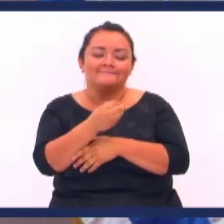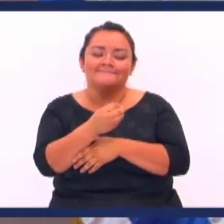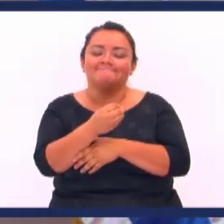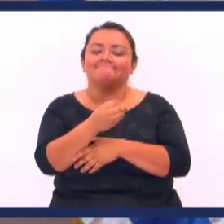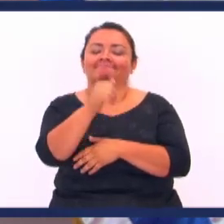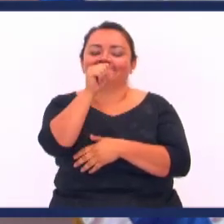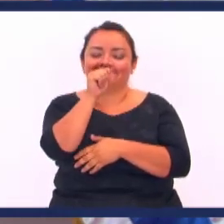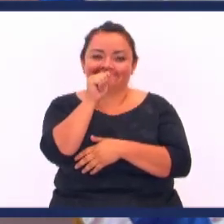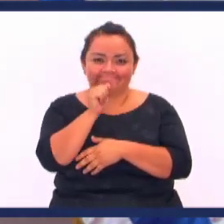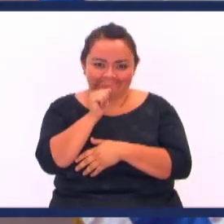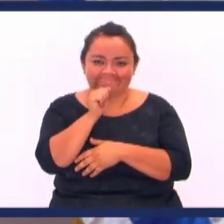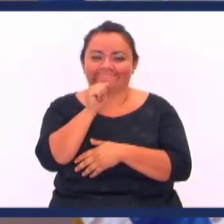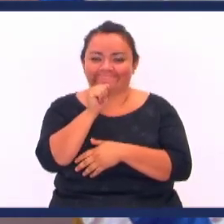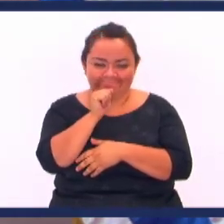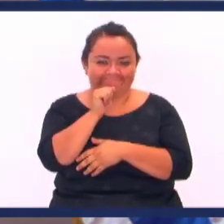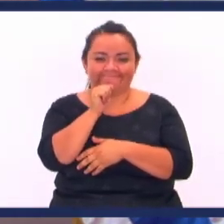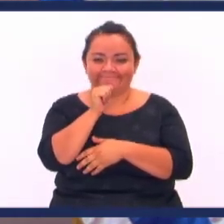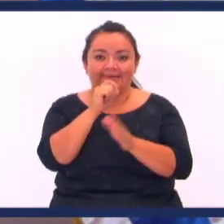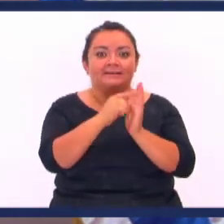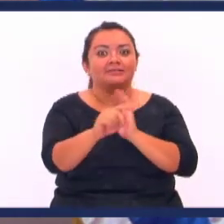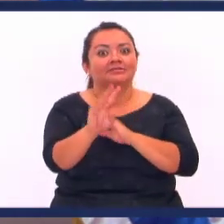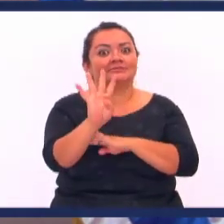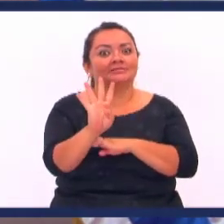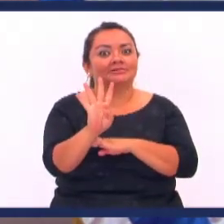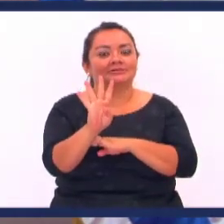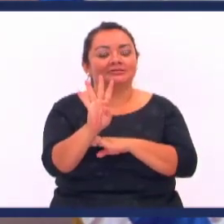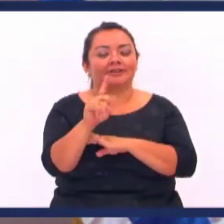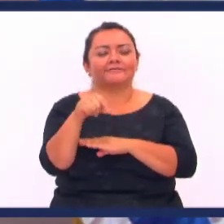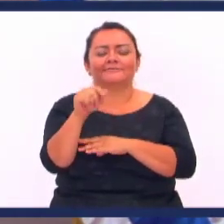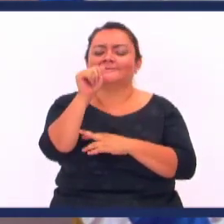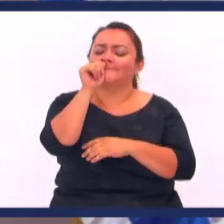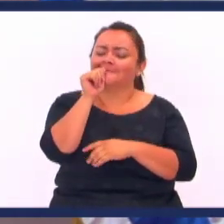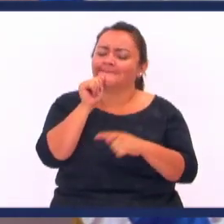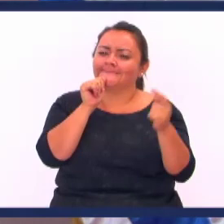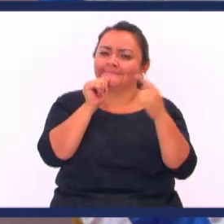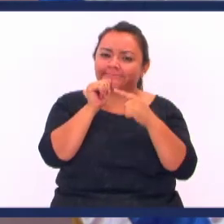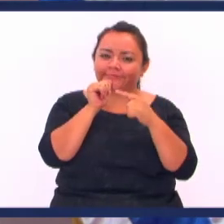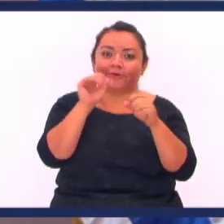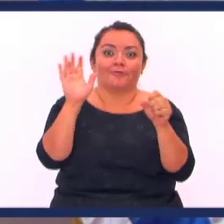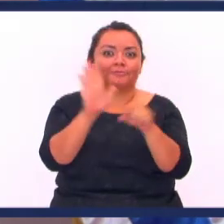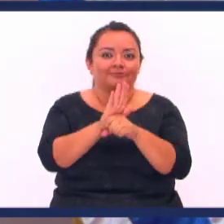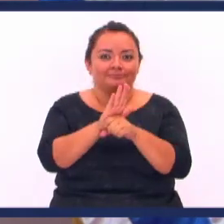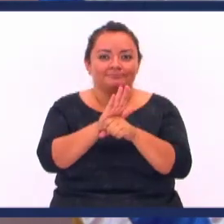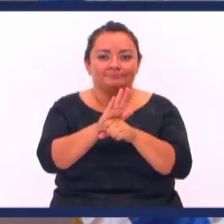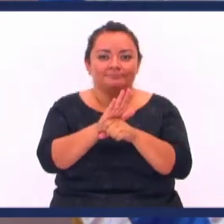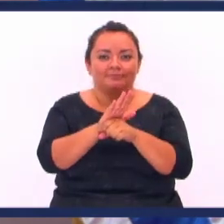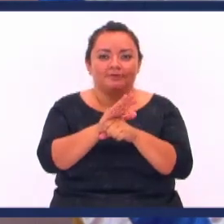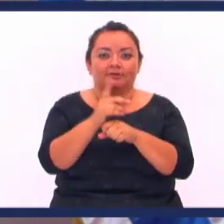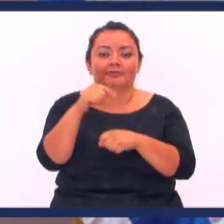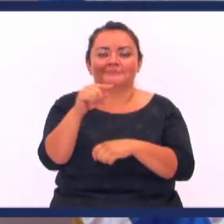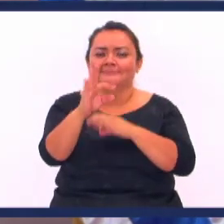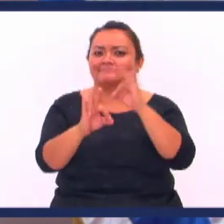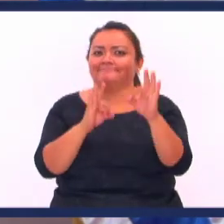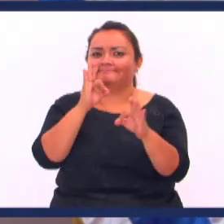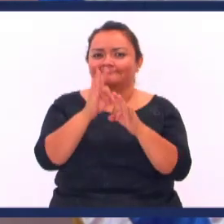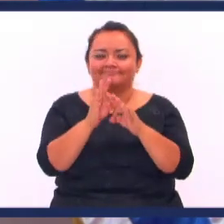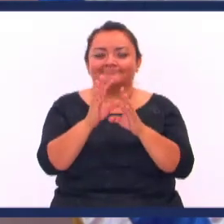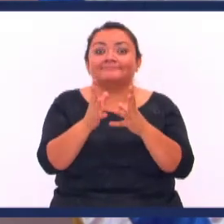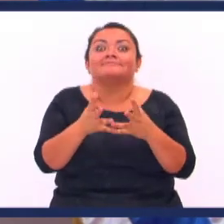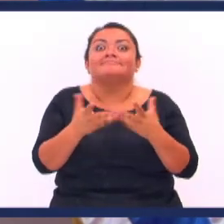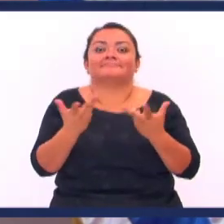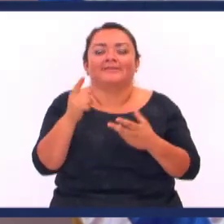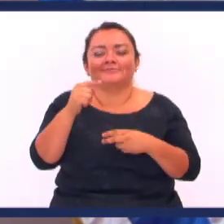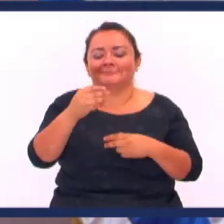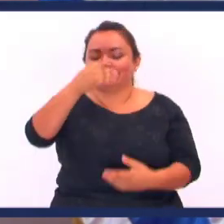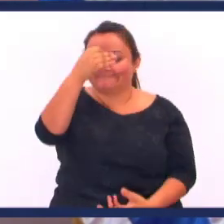Una vez más Paciencia Versículo 4 Más tenga la paciencia Su obra completa Para que seáis perfectos Y como